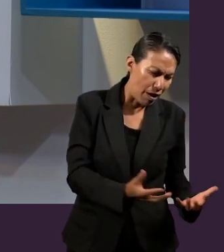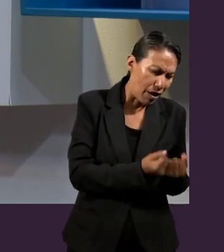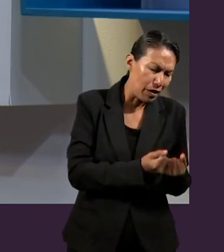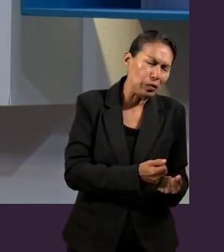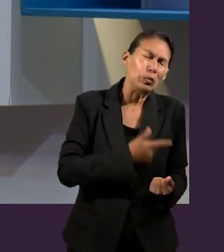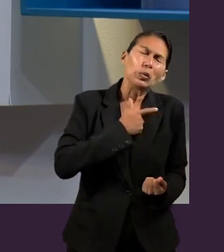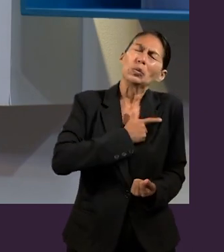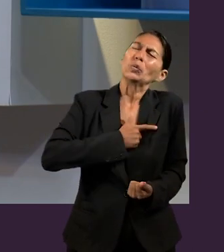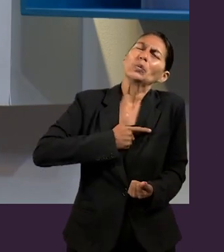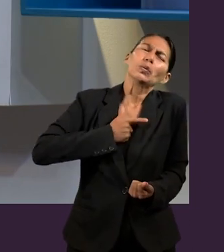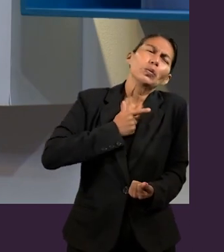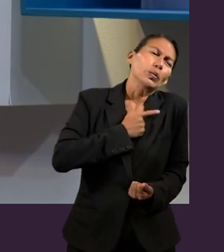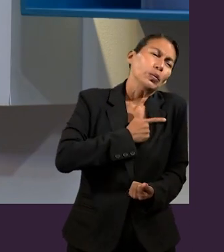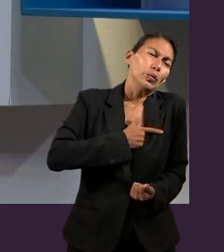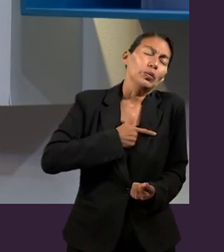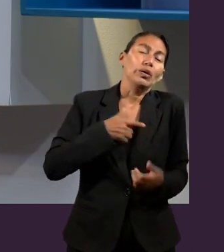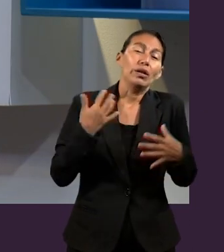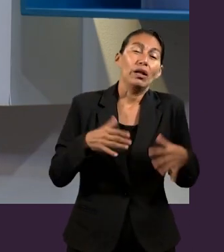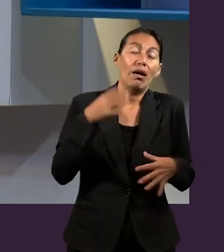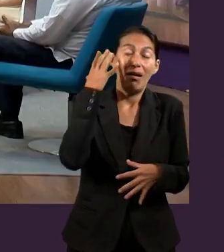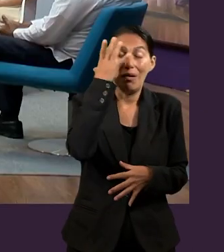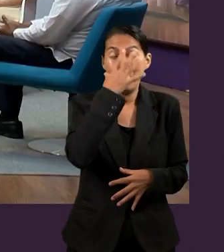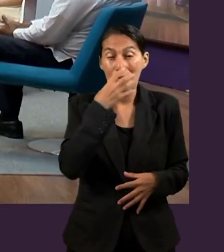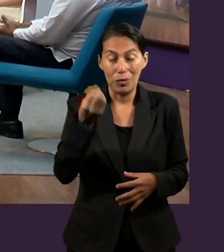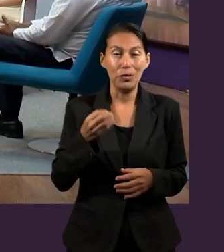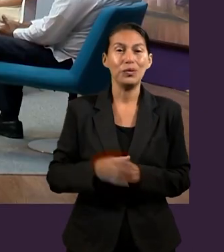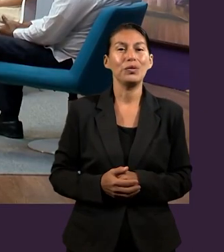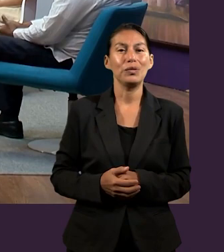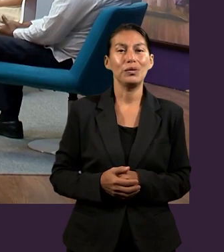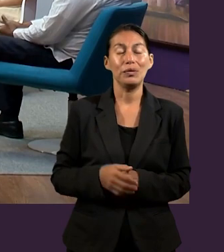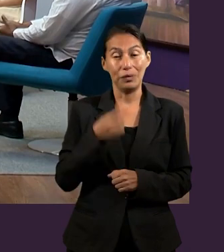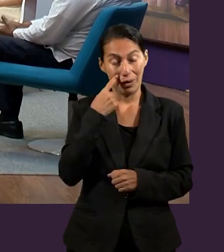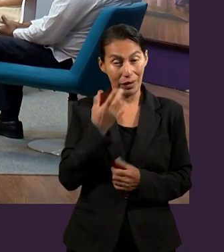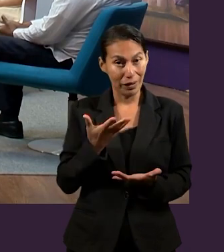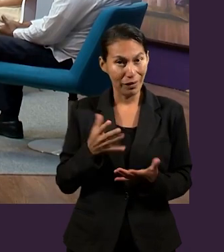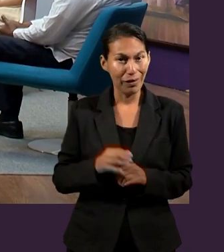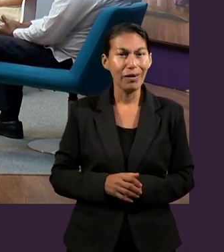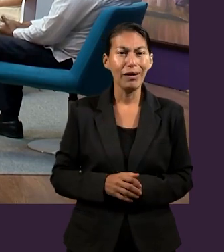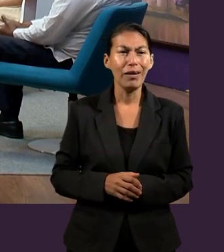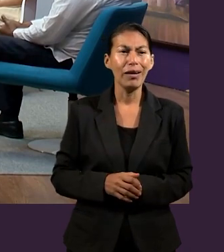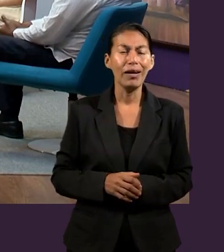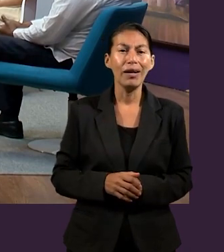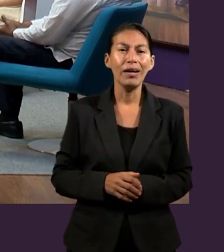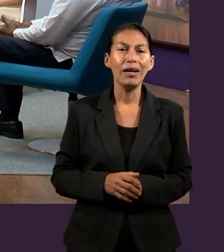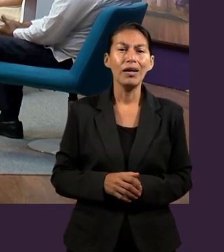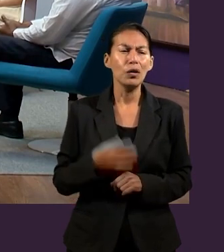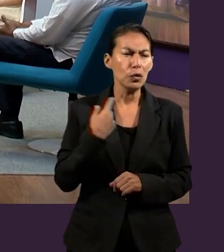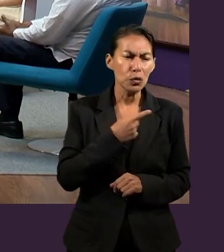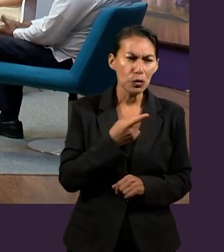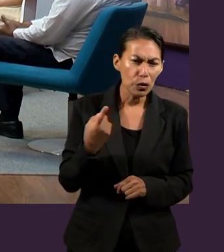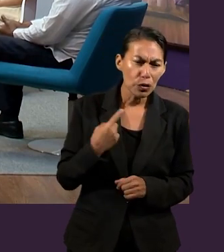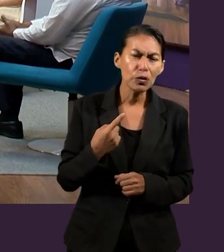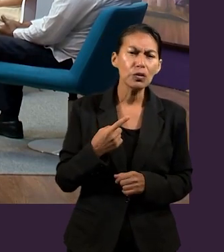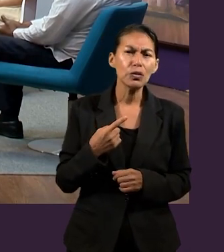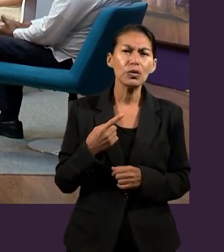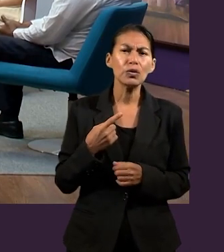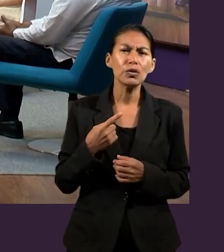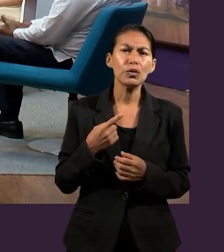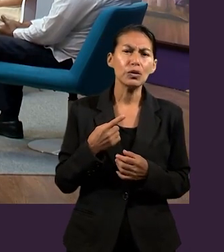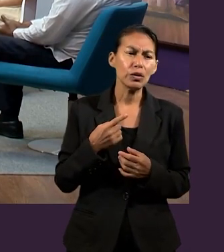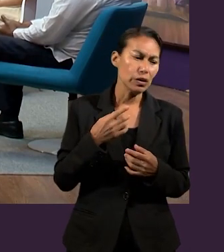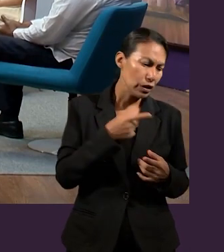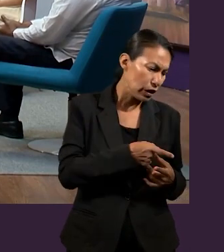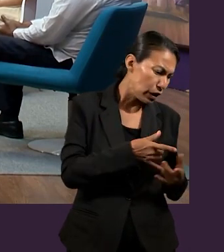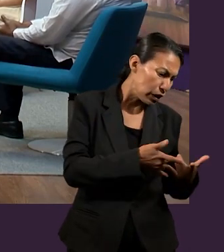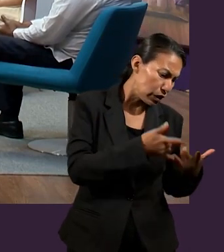buena historia de rescate. Qué puntos apasionantes tú le ves en eso, que como decimos, si